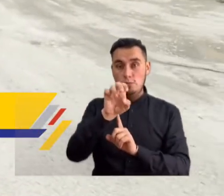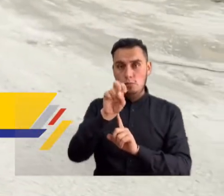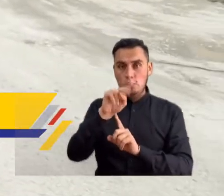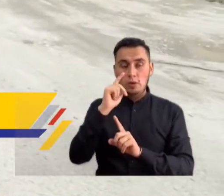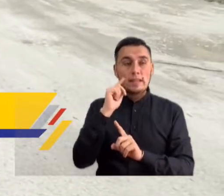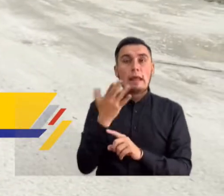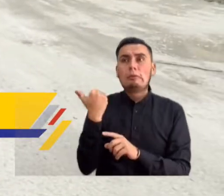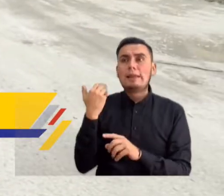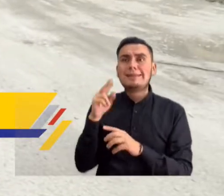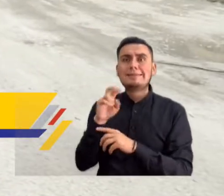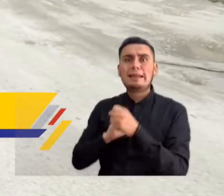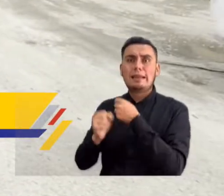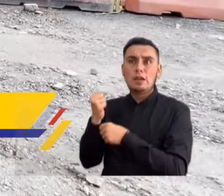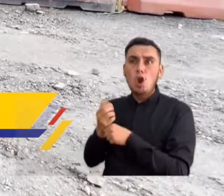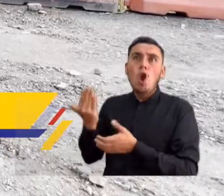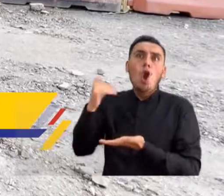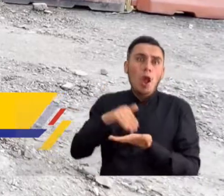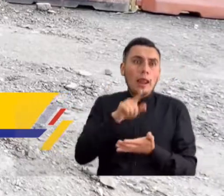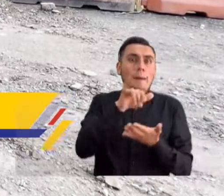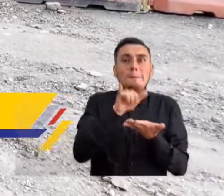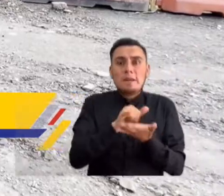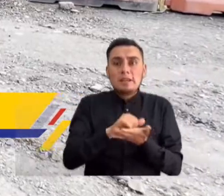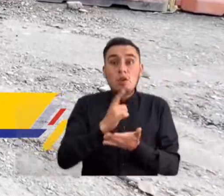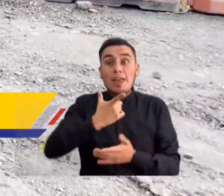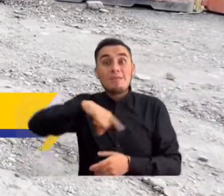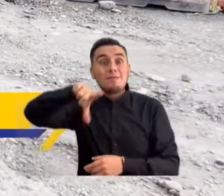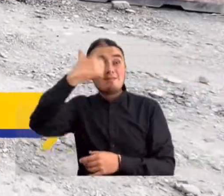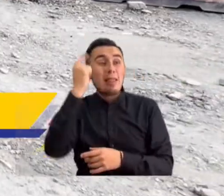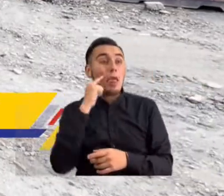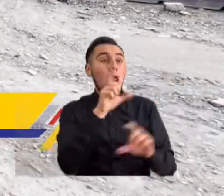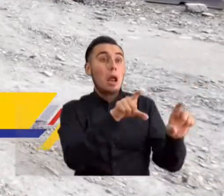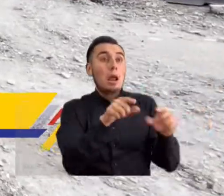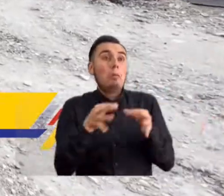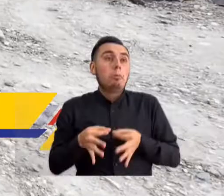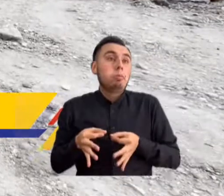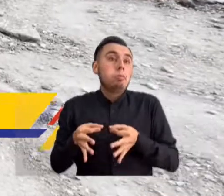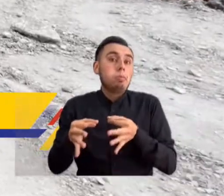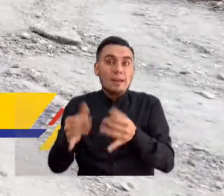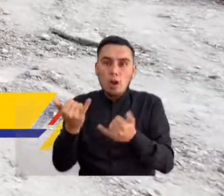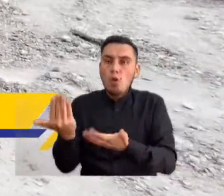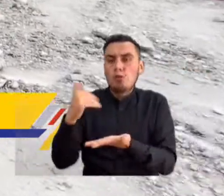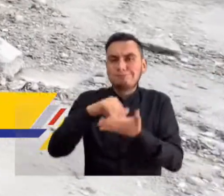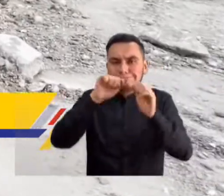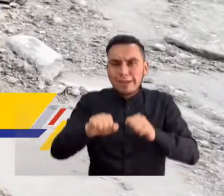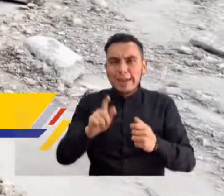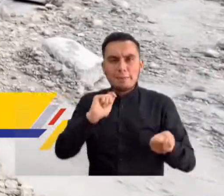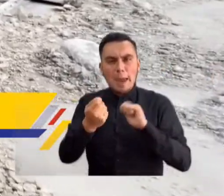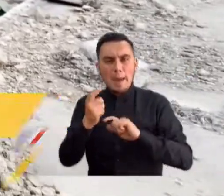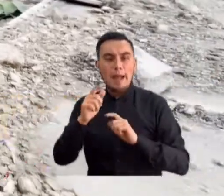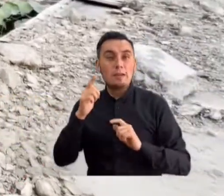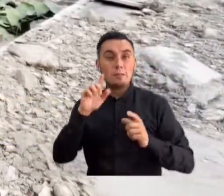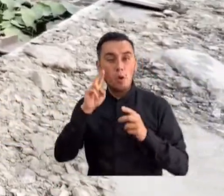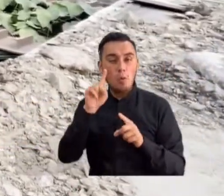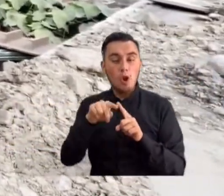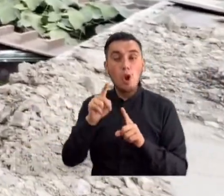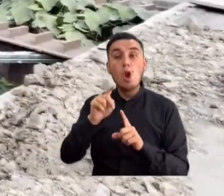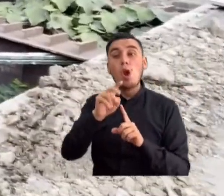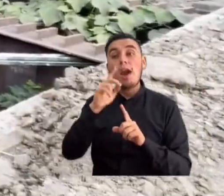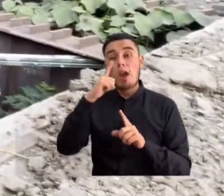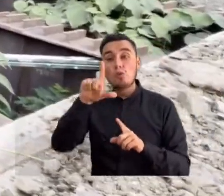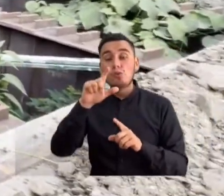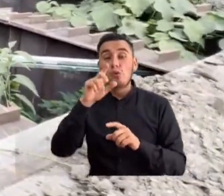que tras siete años amenazaba con ser otro elefante blanco y la finalización de las obras en la vía, previstas para julio de